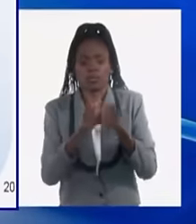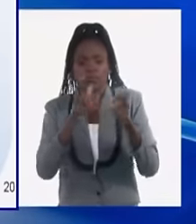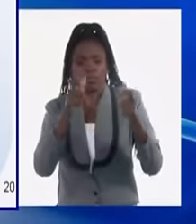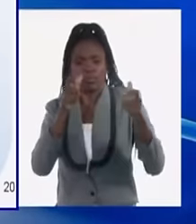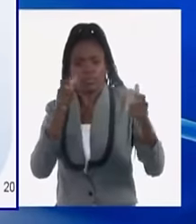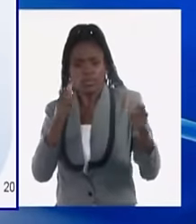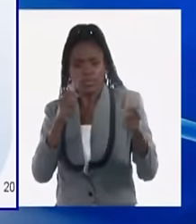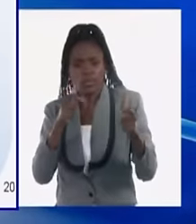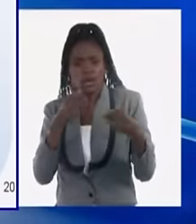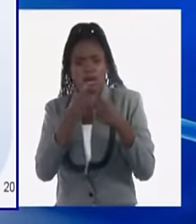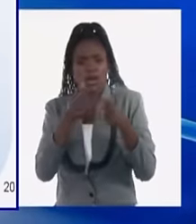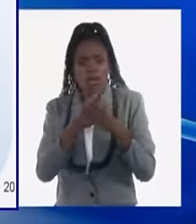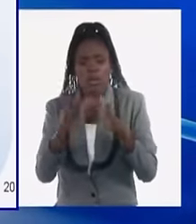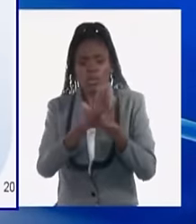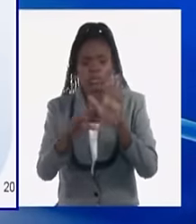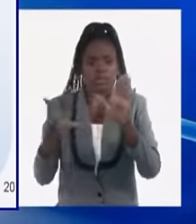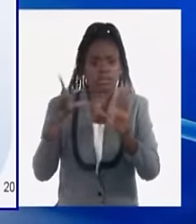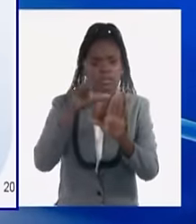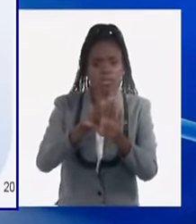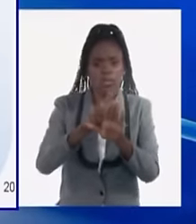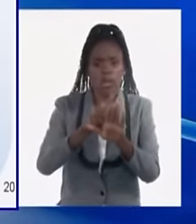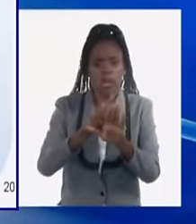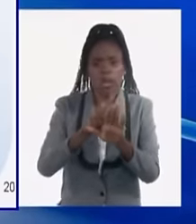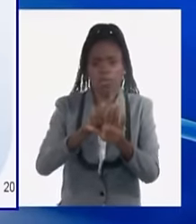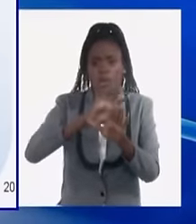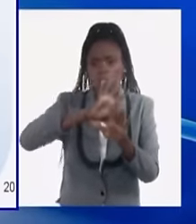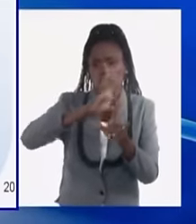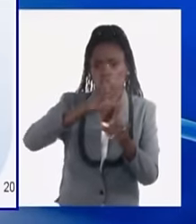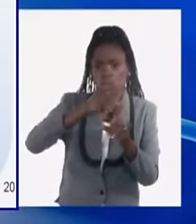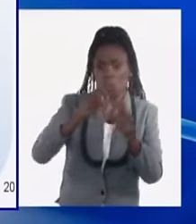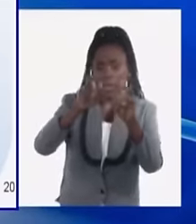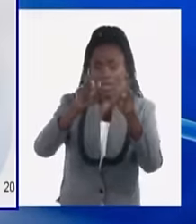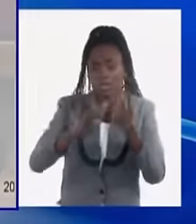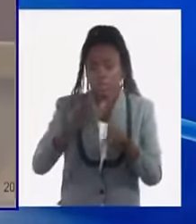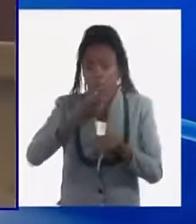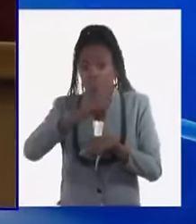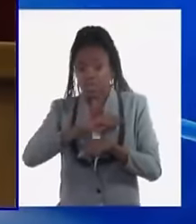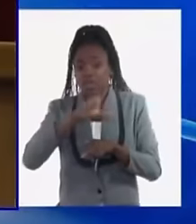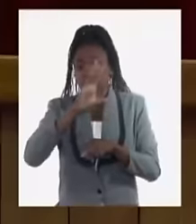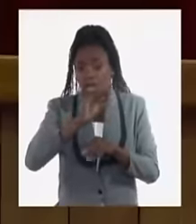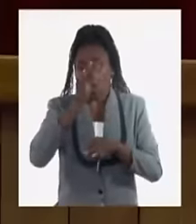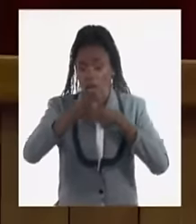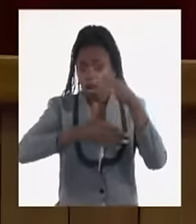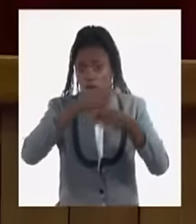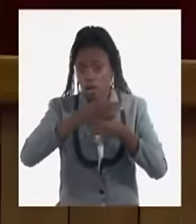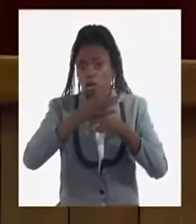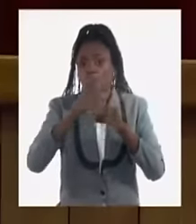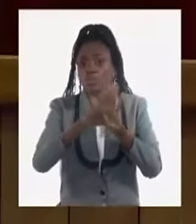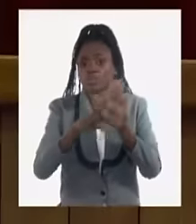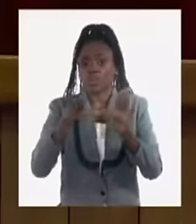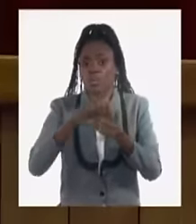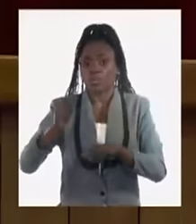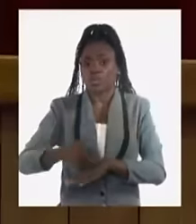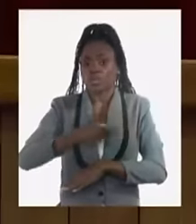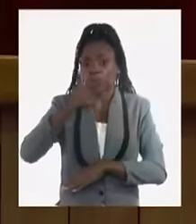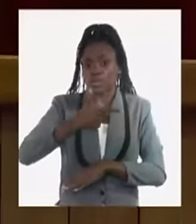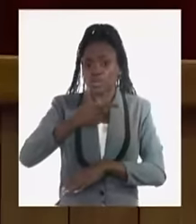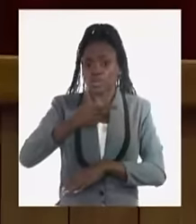enfrentamiento a las ilegalidades de la corrupción que en la Asamblea pasada se rindió aquí un informe por el Vicepresidente,